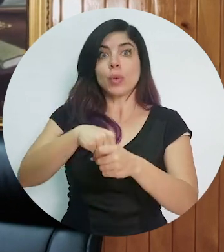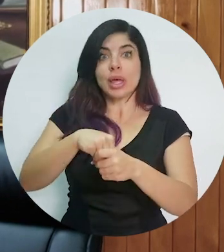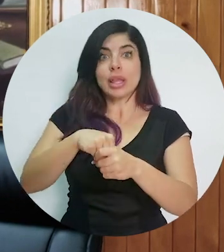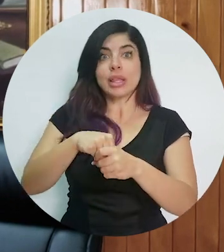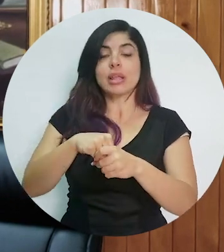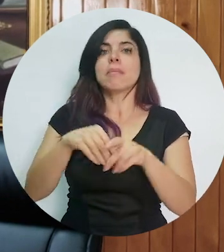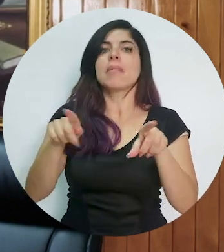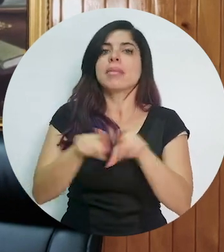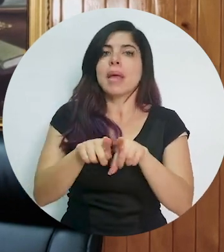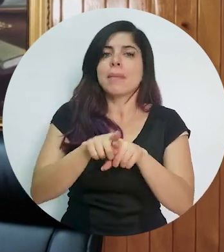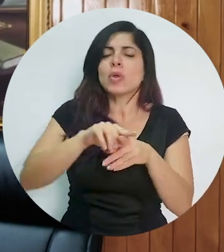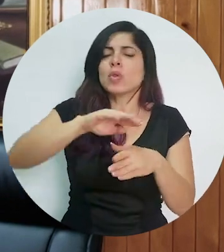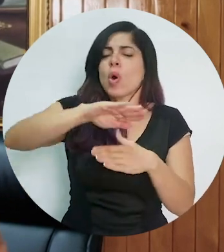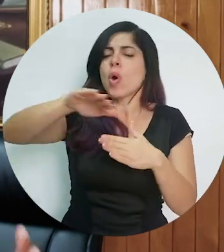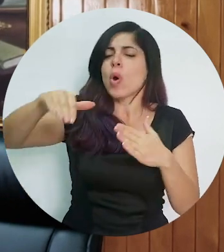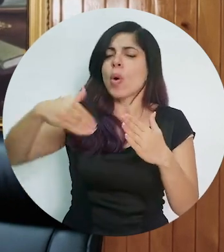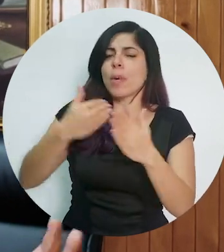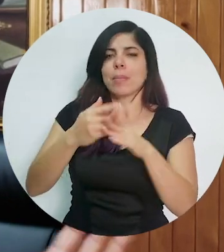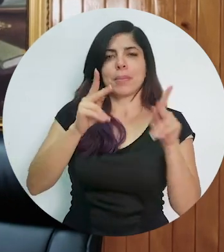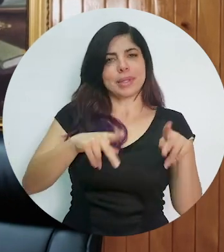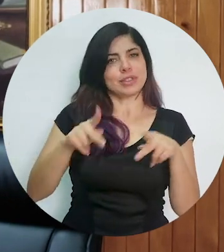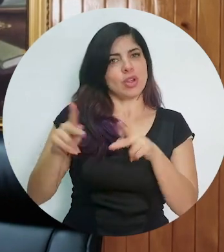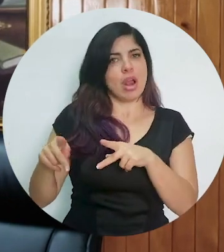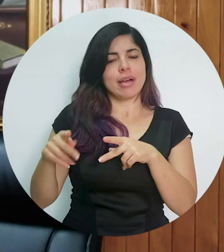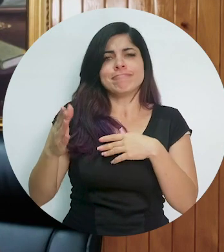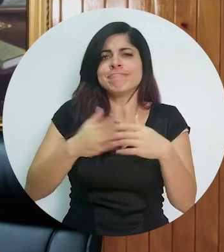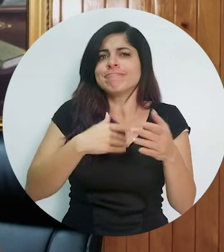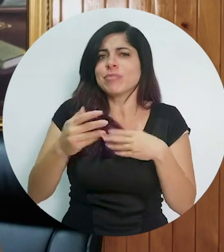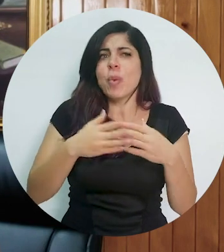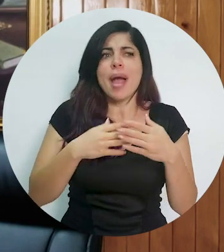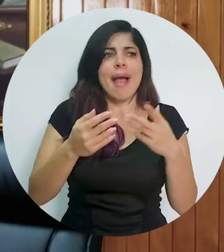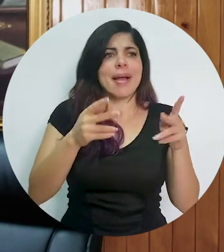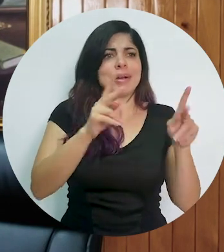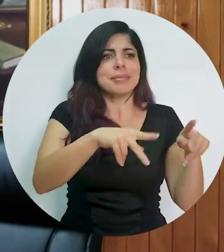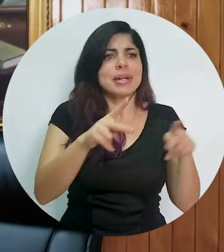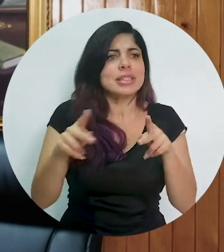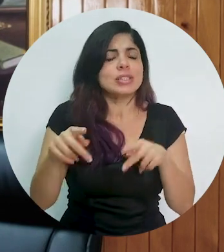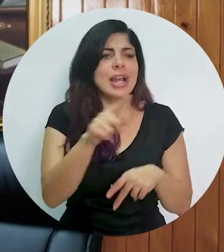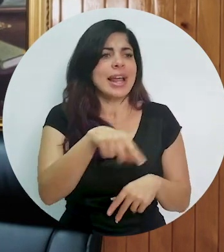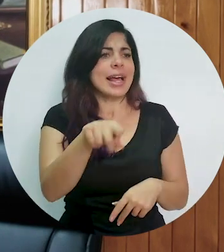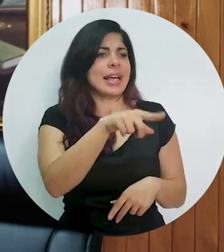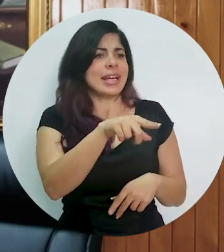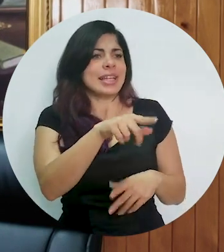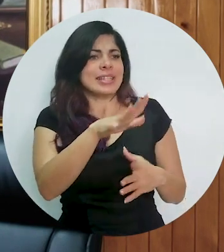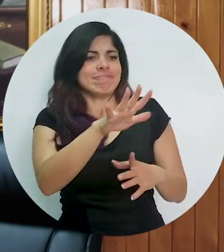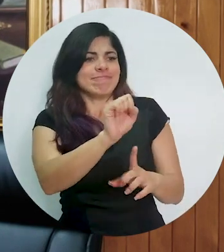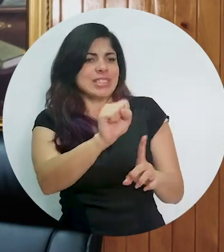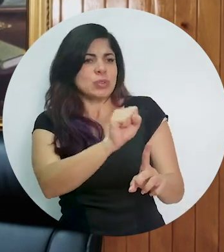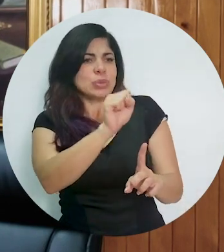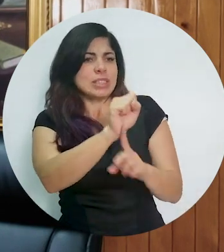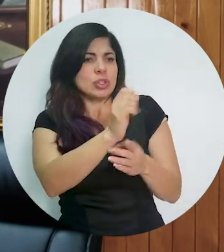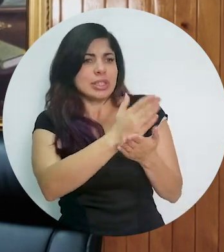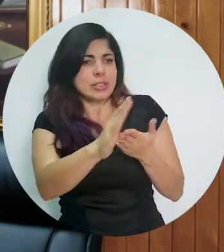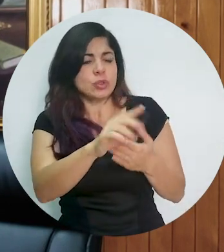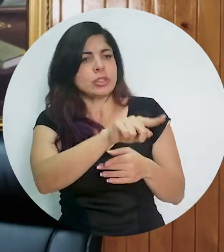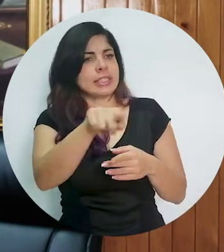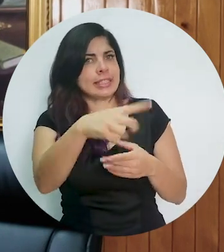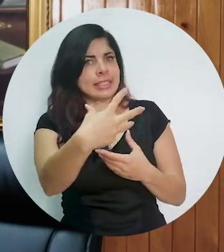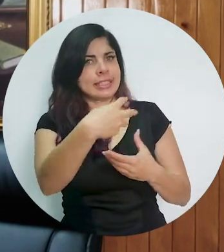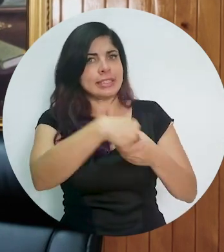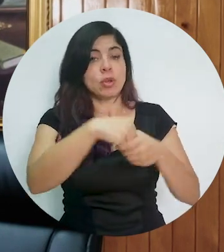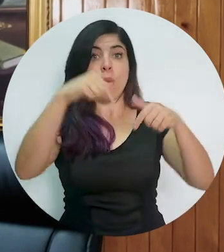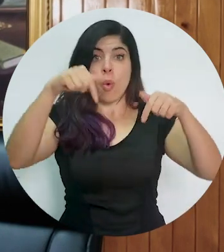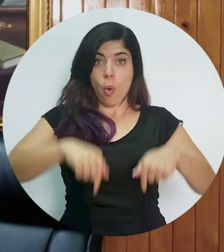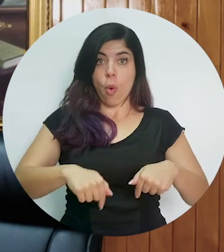a nosotras y a nosotros, sino a todas y todas las personas, a todas aquellas que están en una condición de